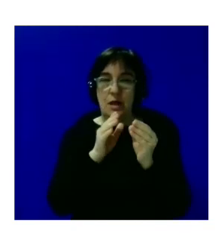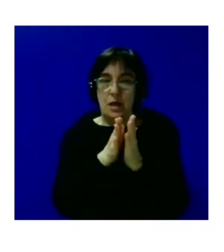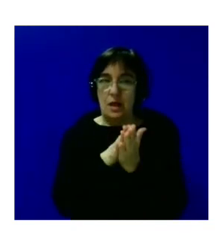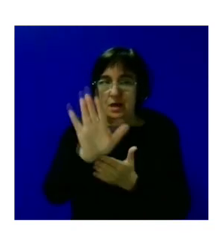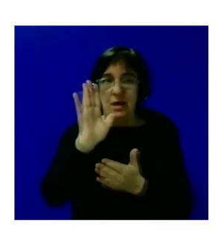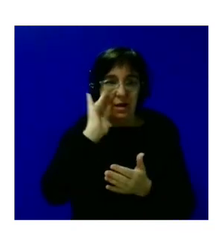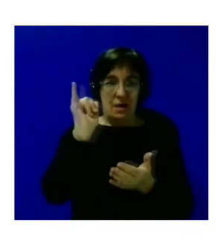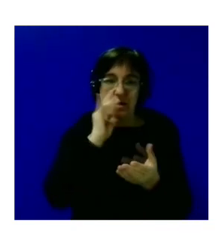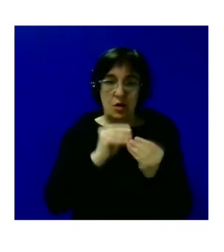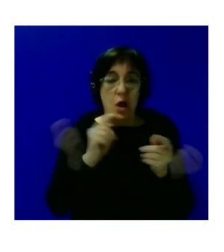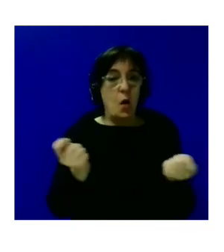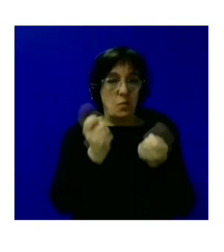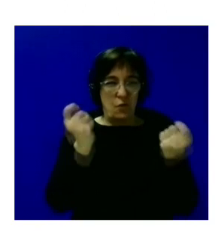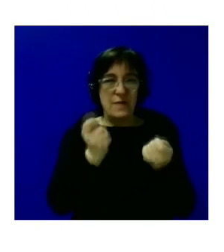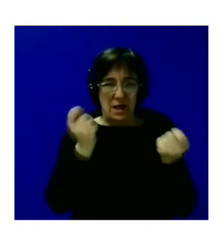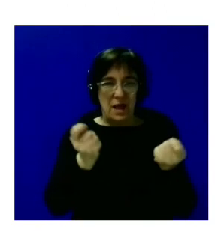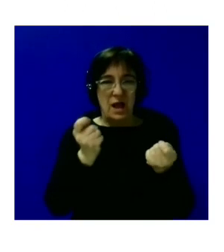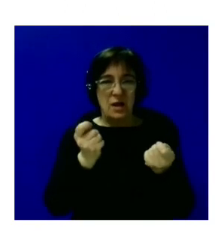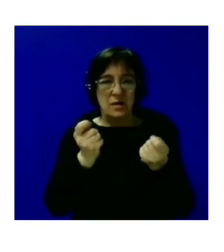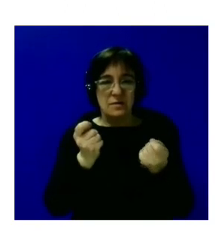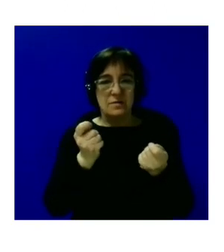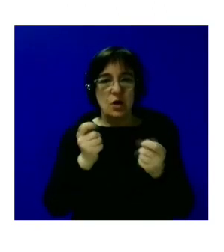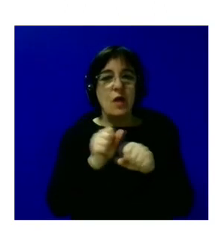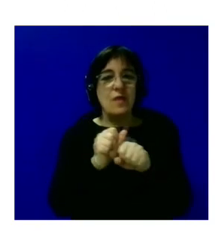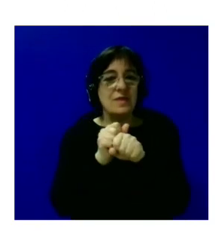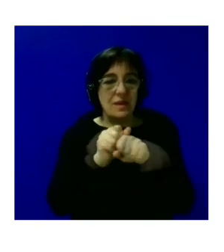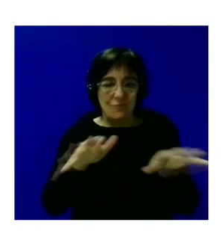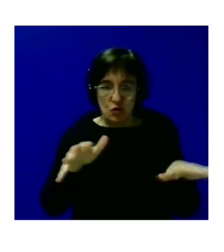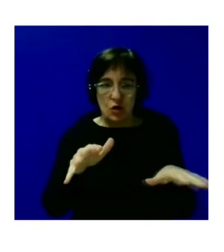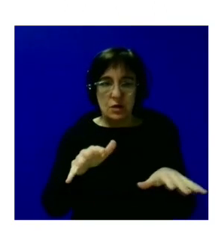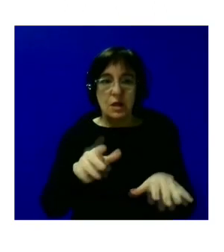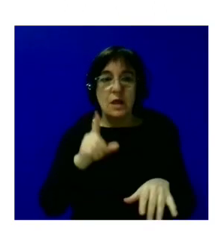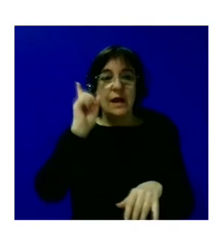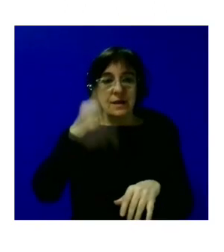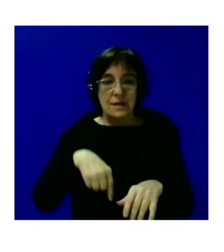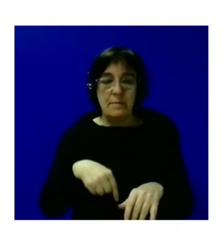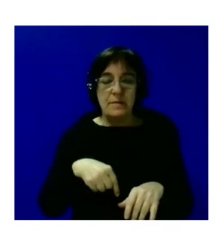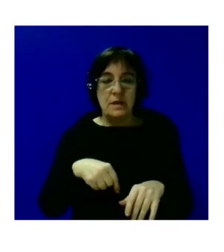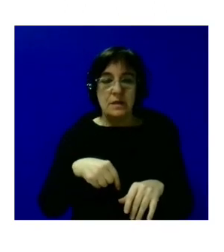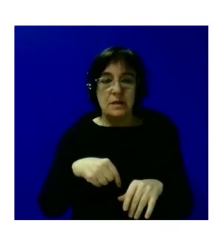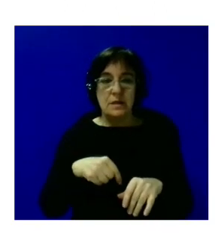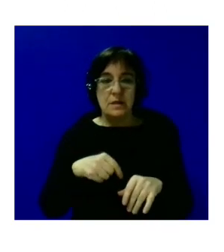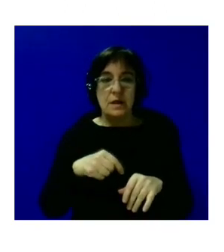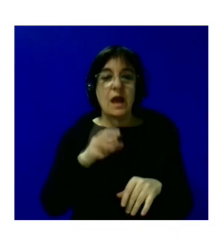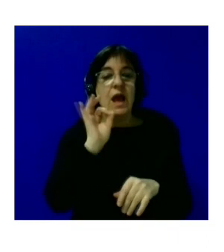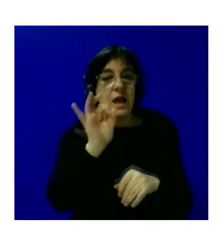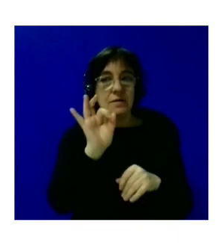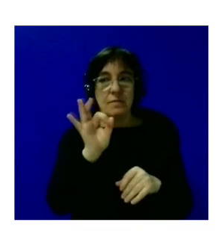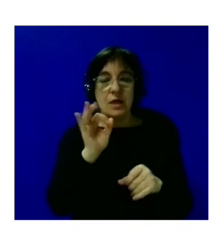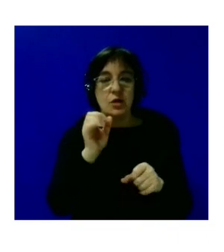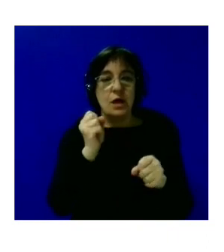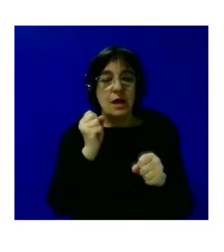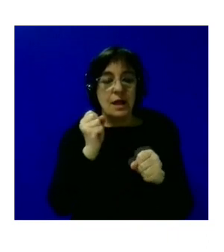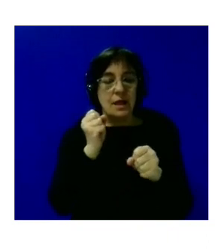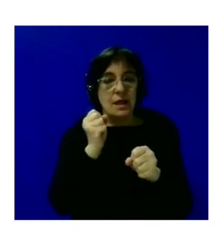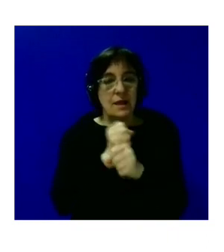cuando esté publicada entiendo que será una difusión y por otra parte también clarificar que es verdad que empleo personalizado